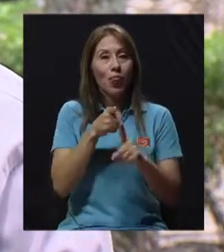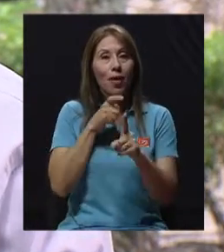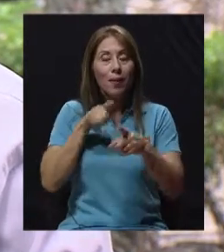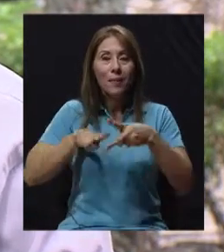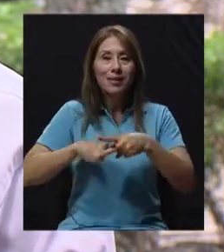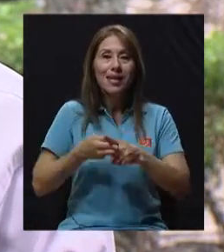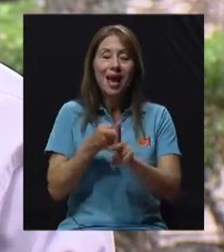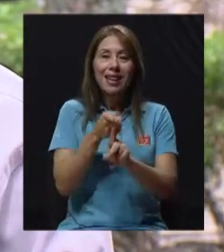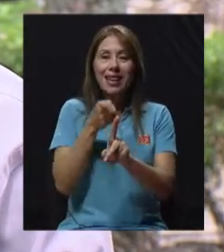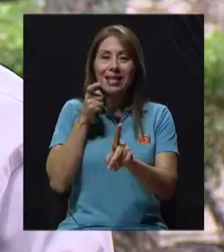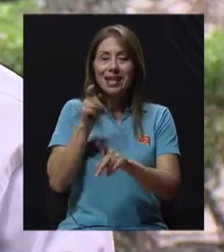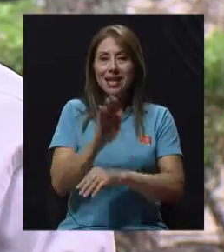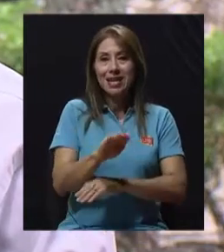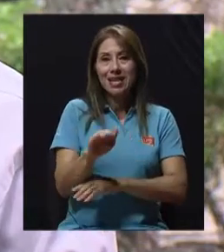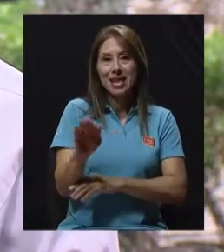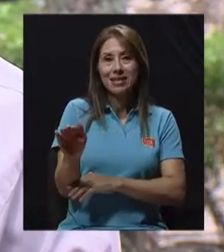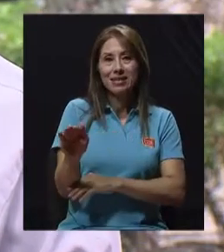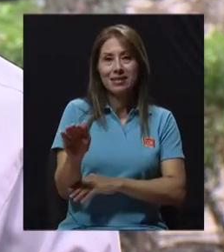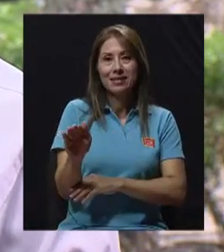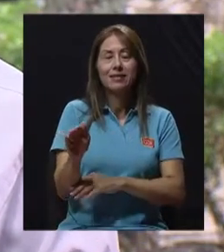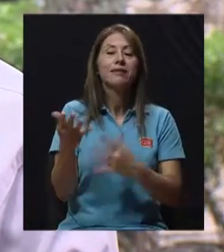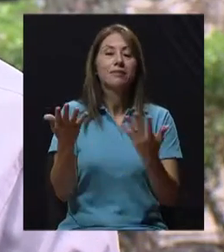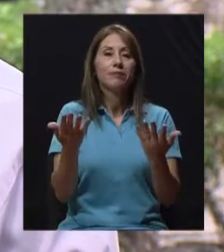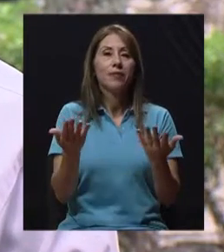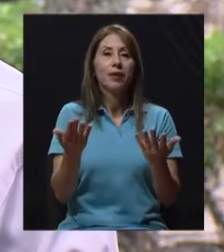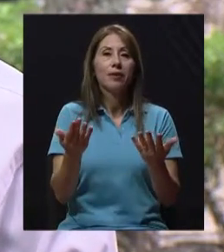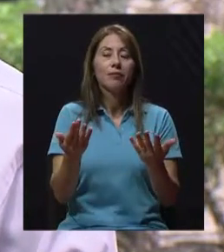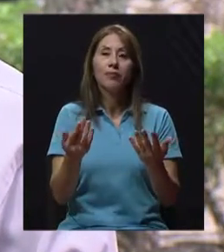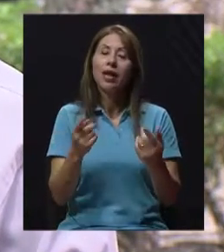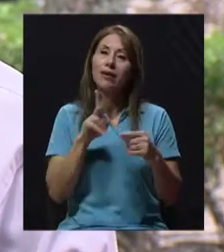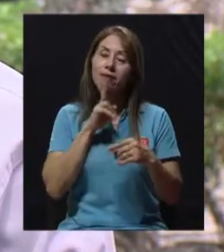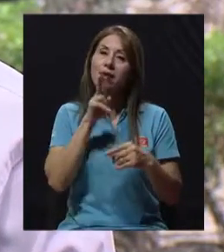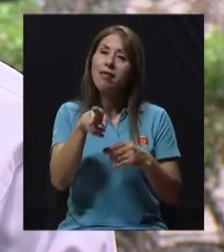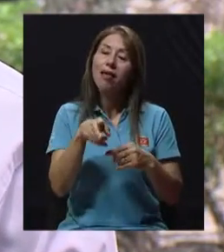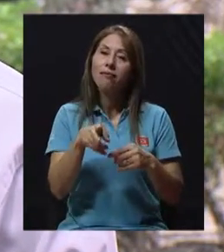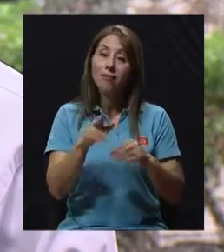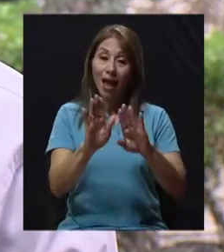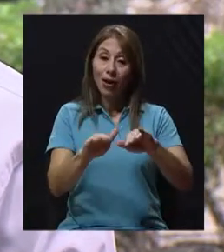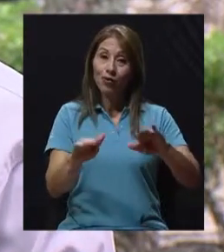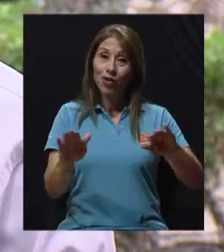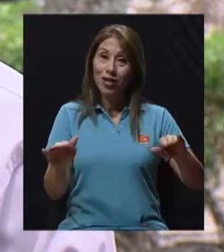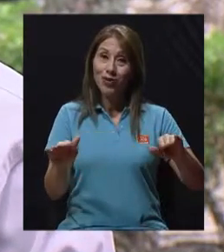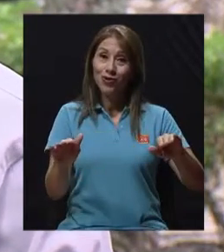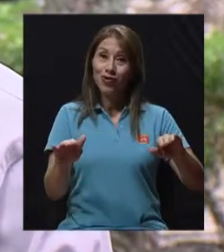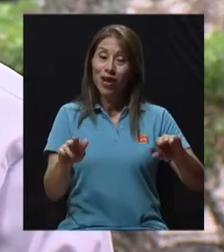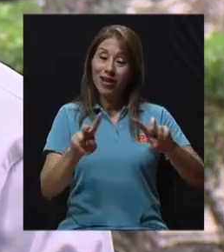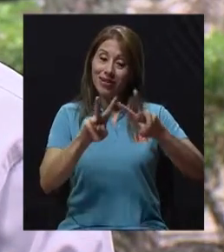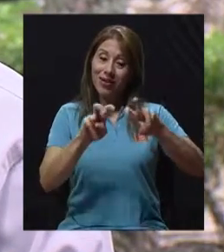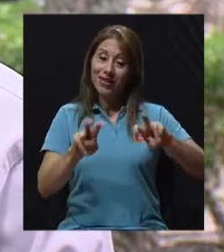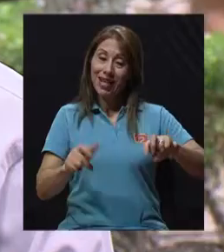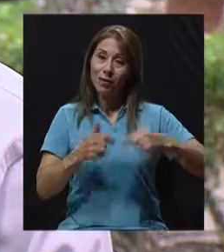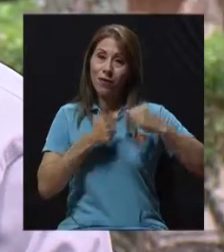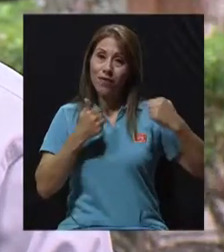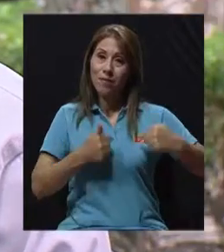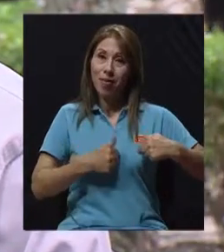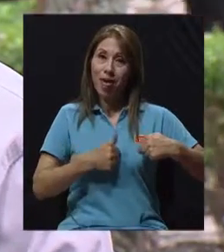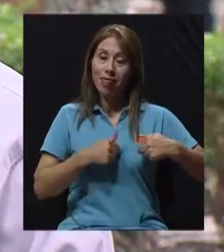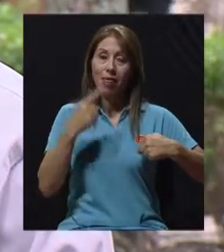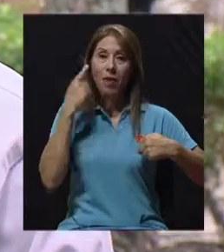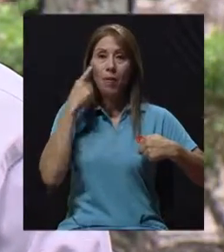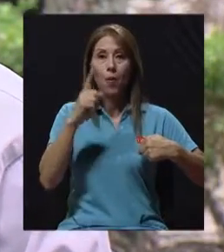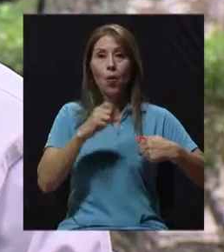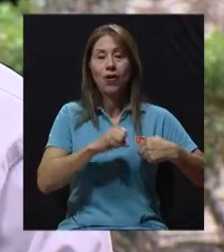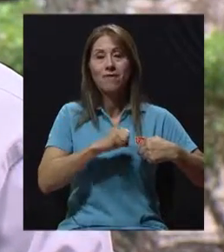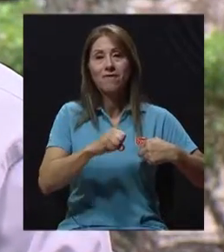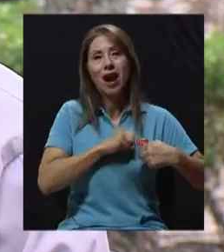empezar desde la niñez, desde que seas pequeño. Realmente, yo creo que revisar el corazón a los niños por enfermedades, digamos, de aterosclerótica,